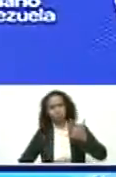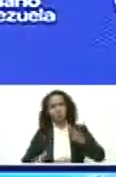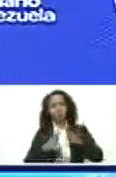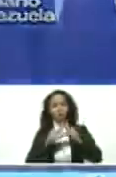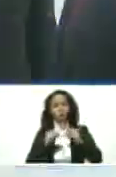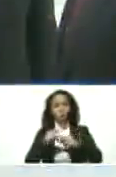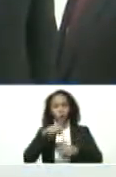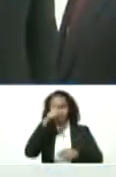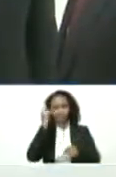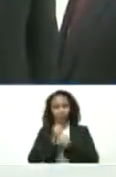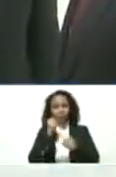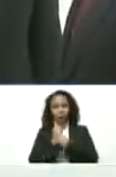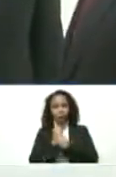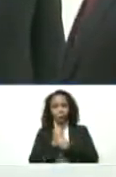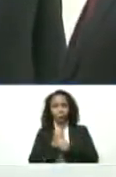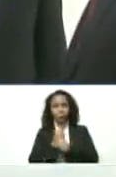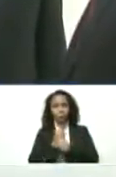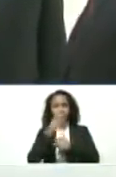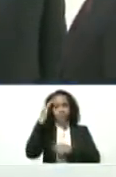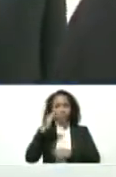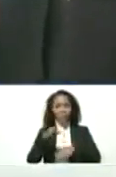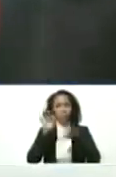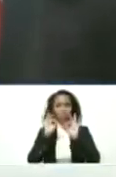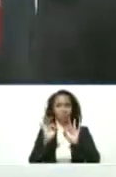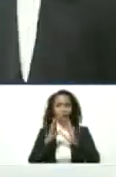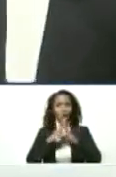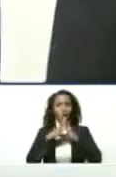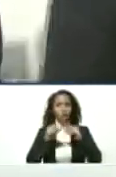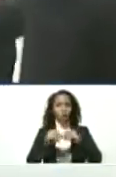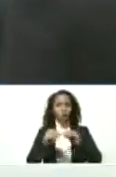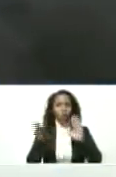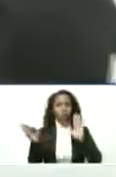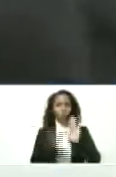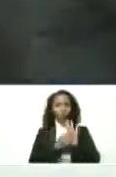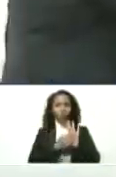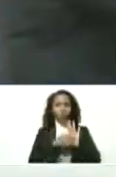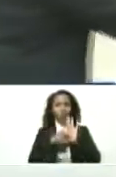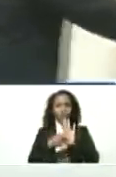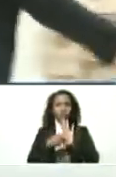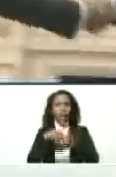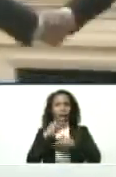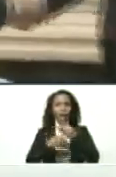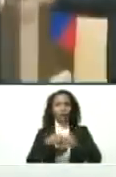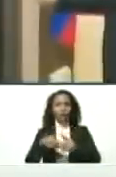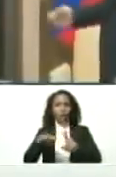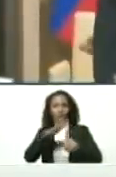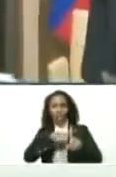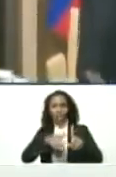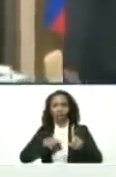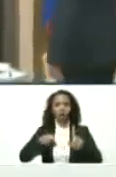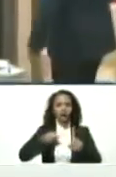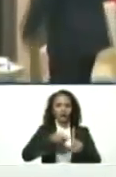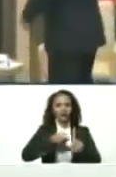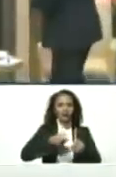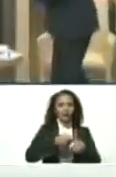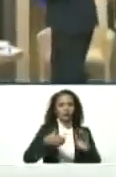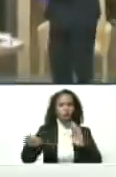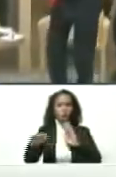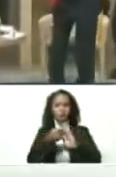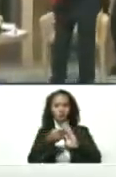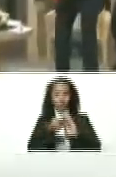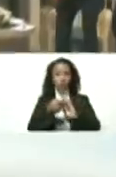operación militar especial, todo el marco en que se dio, todas las amenazas y acechanzas contra Rusia.